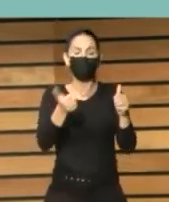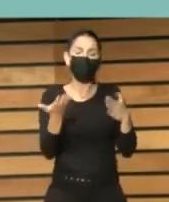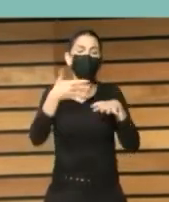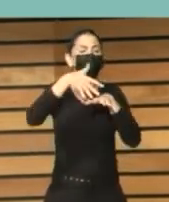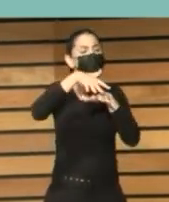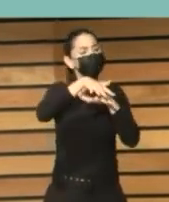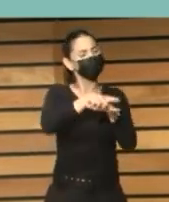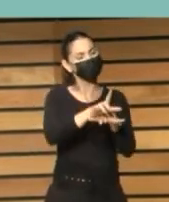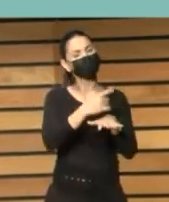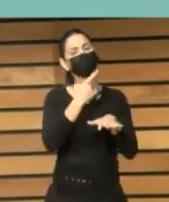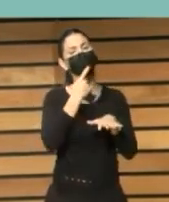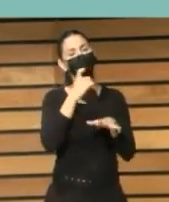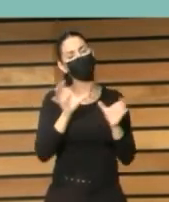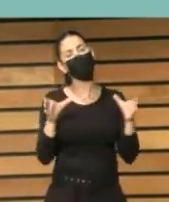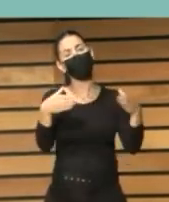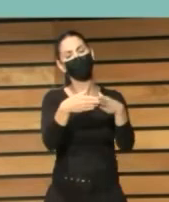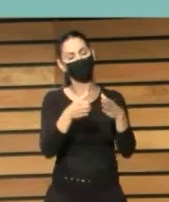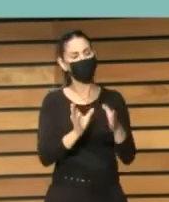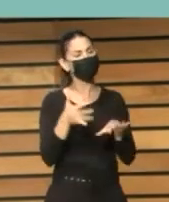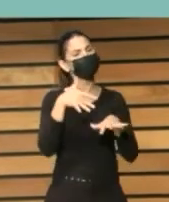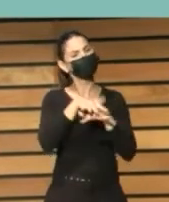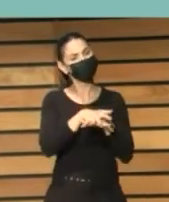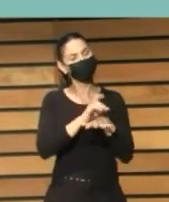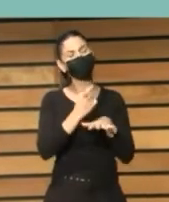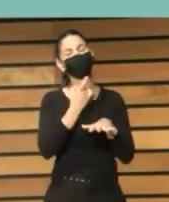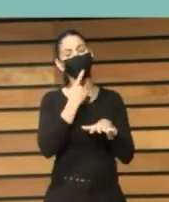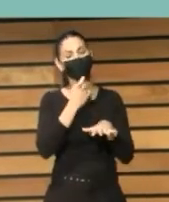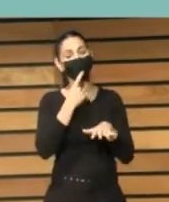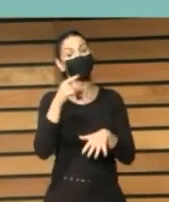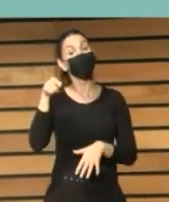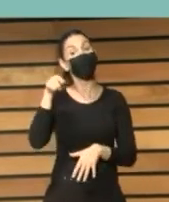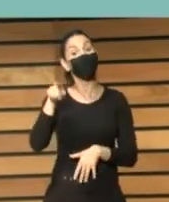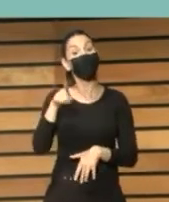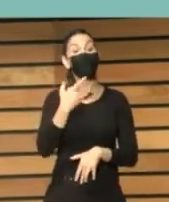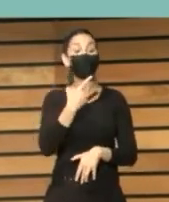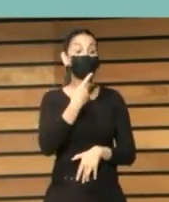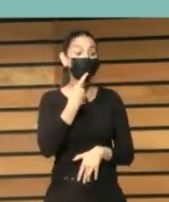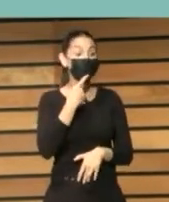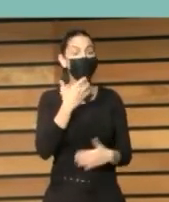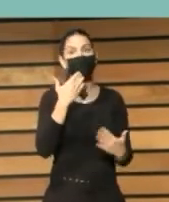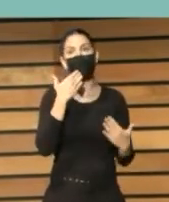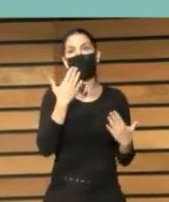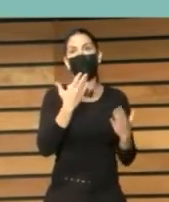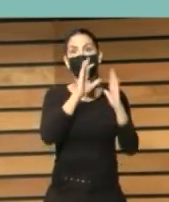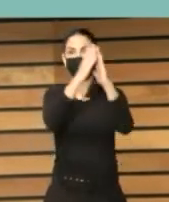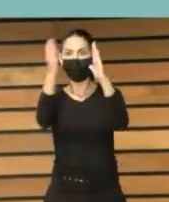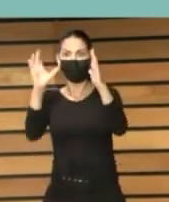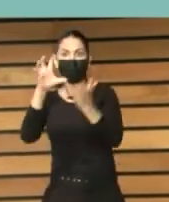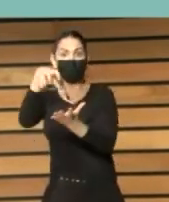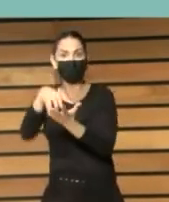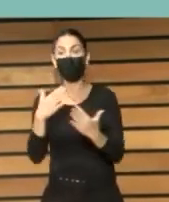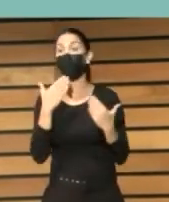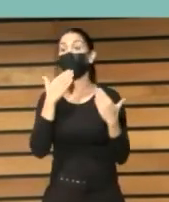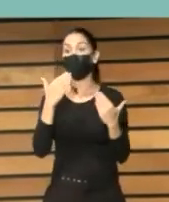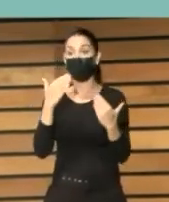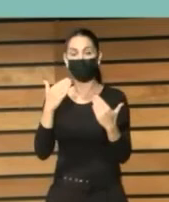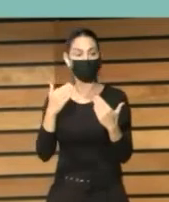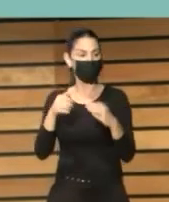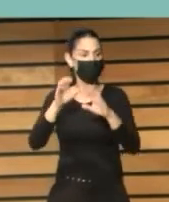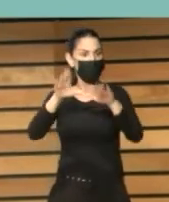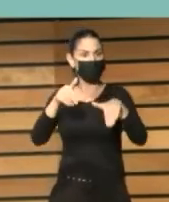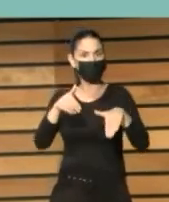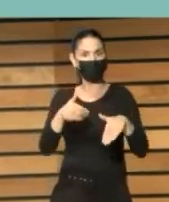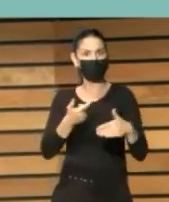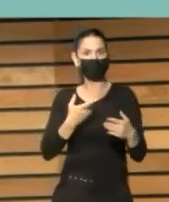en la comunidad y Jadilla ella dice que gracias a la biblioteca comenzó a dejarse a dejar de sentirse